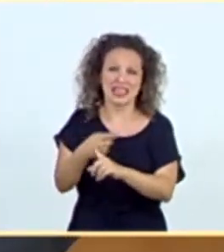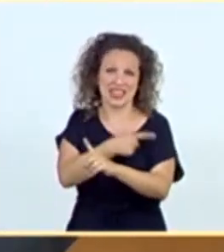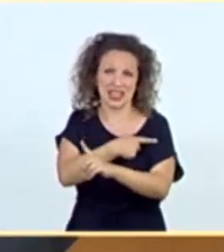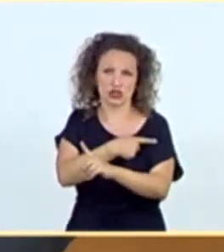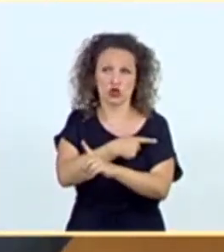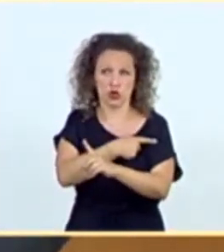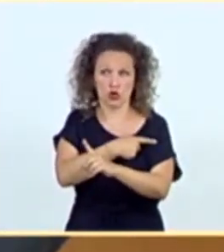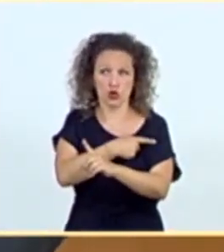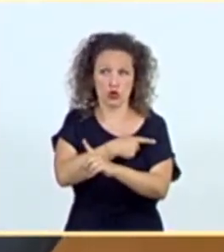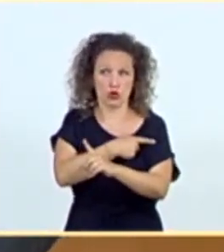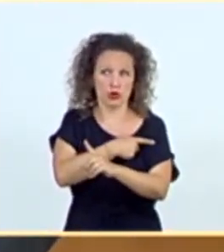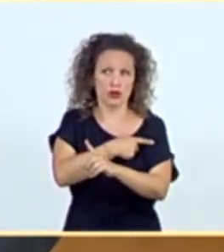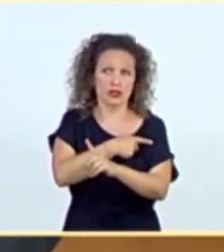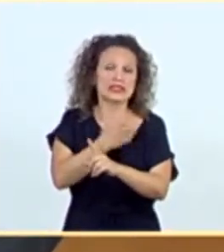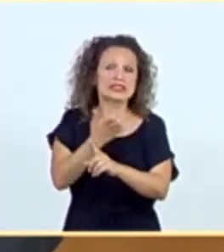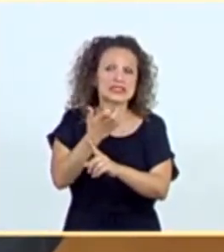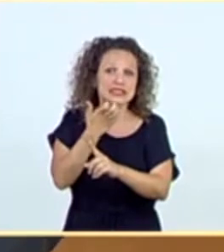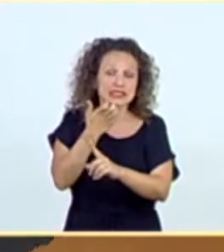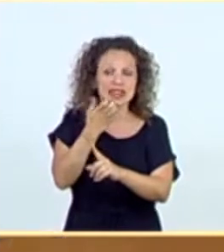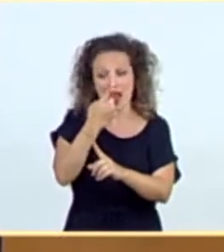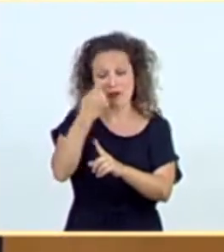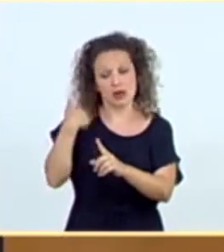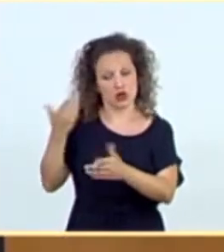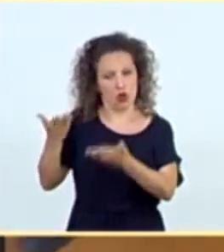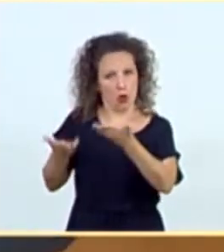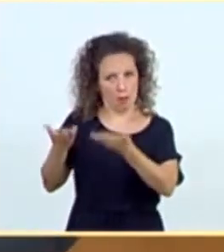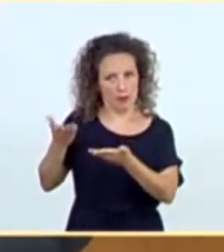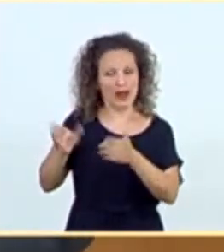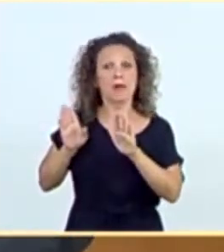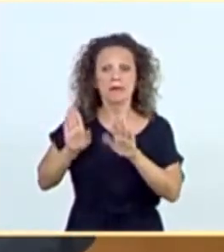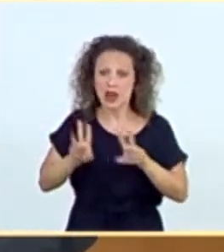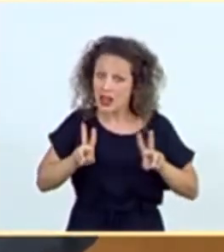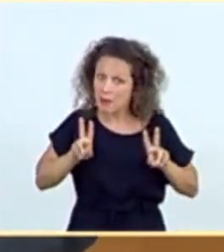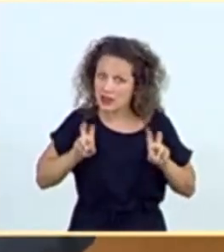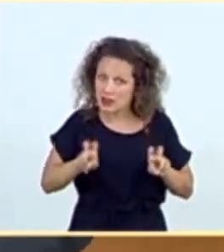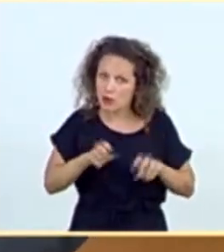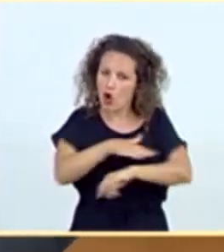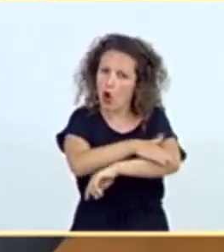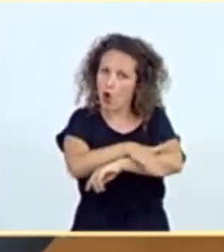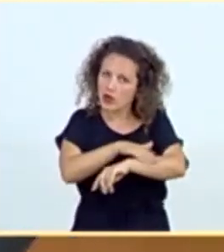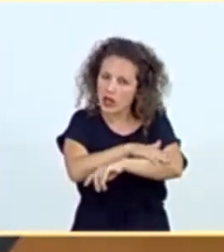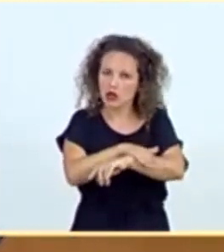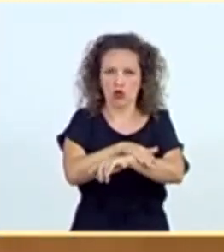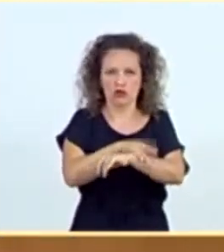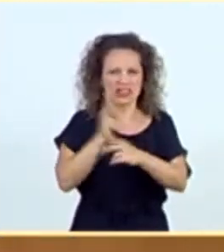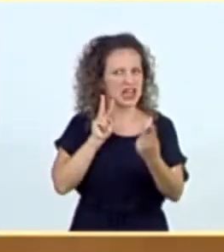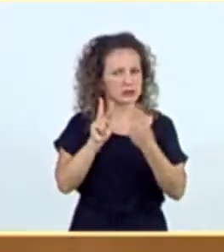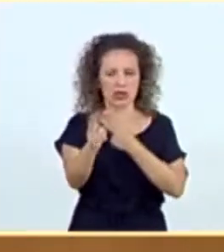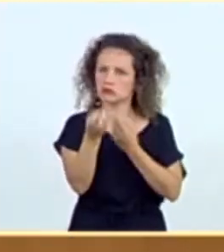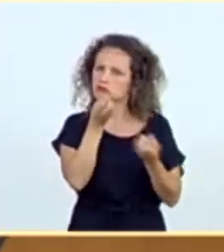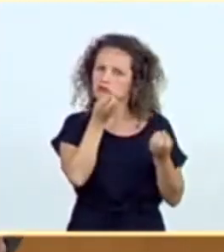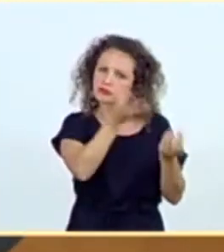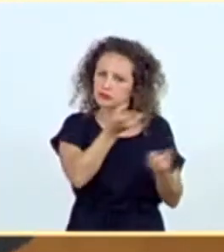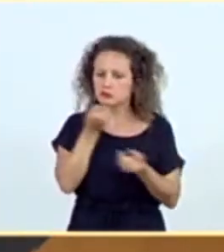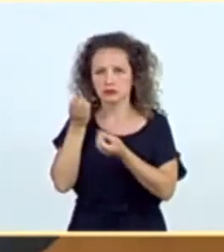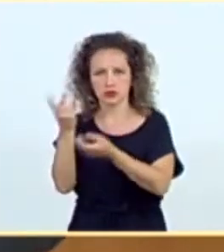correspondería hacer si se mantenían los pedámetros del año pasado. Siempre desde el principio el gobierno la actitud de transparencia ha dado ambas cifras.